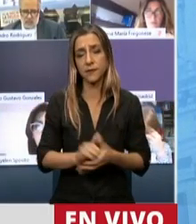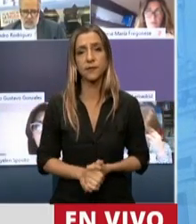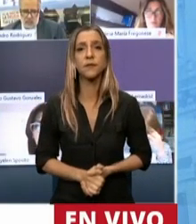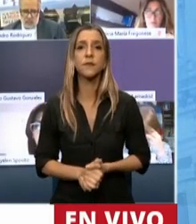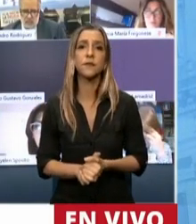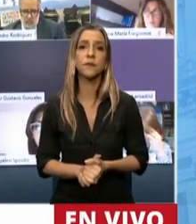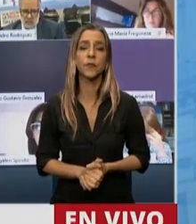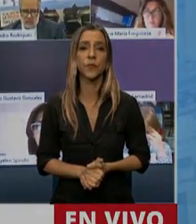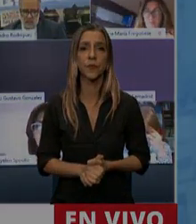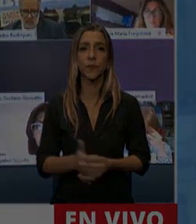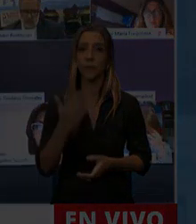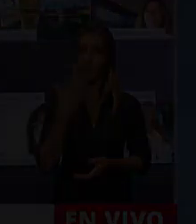Gracias, diputado. Le agradezco. diputado. Gracias.